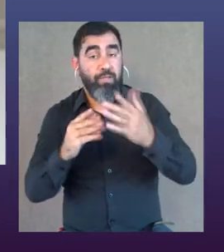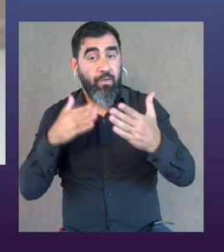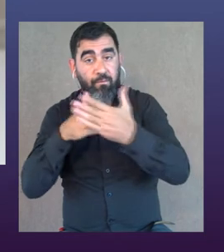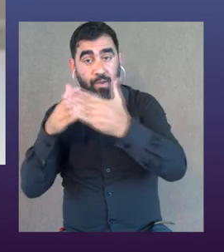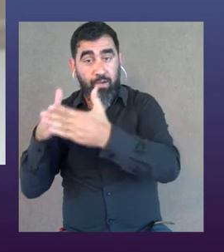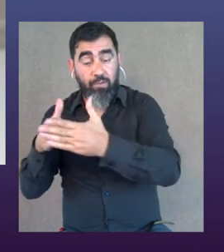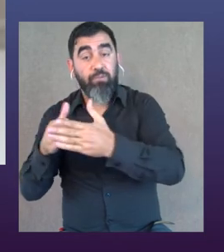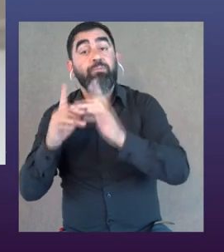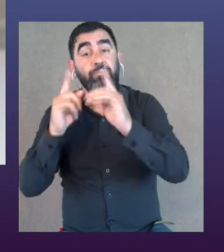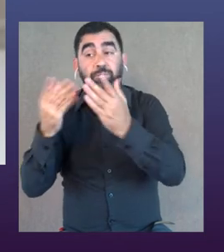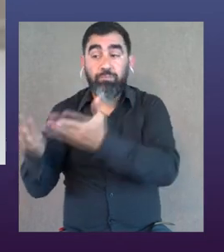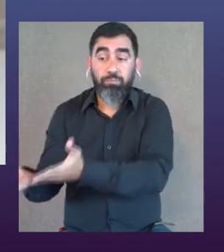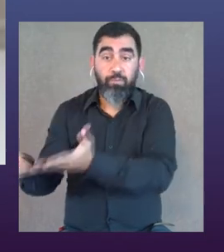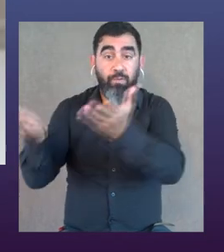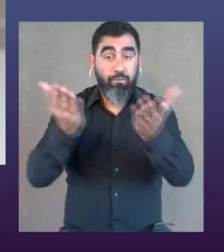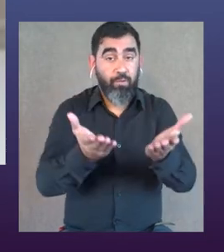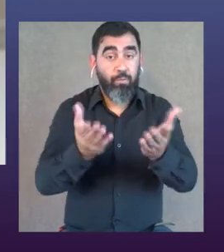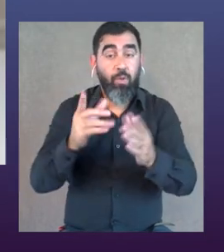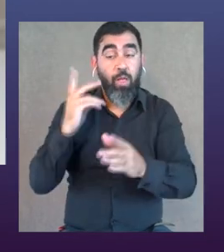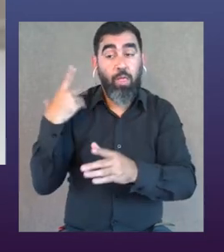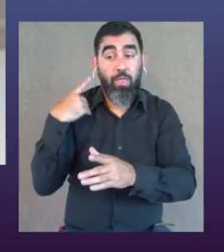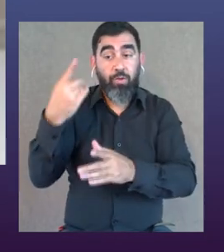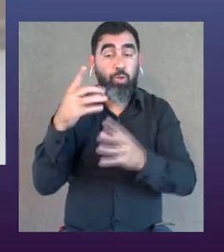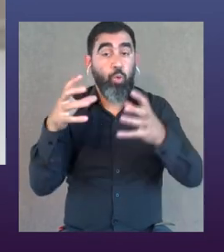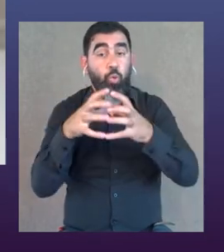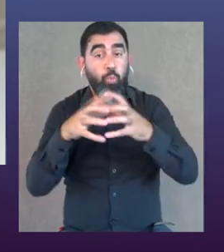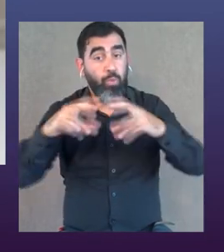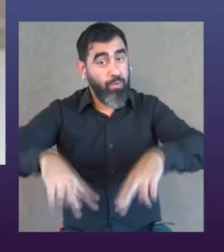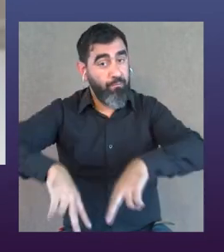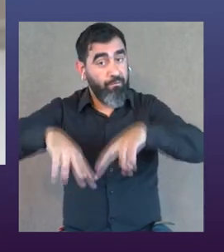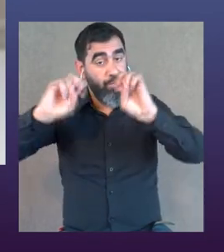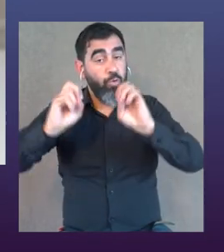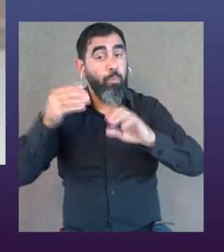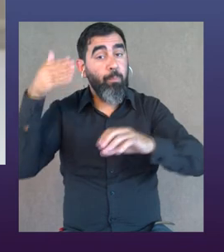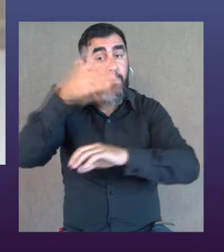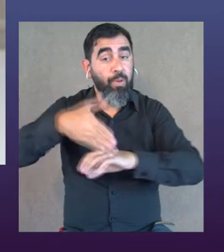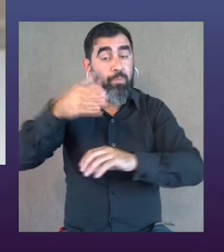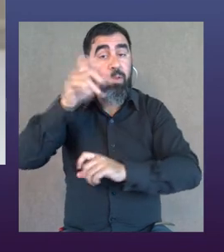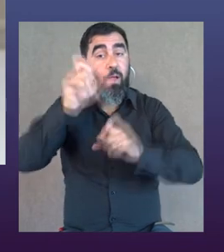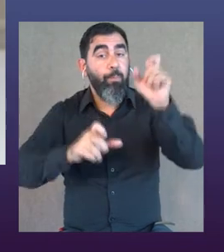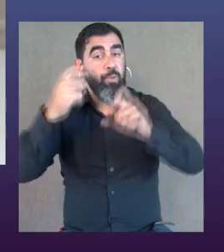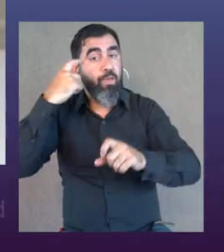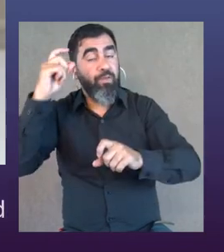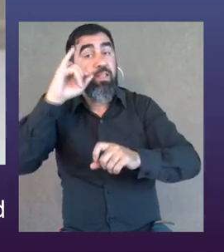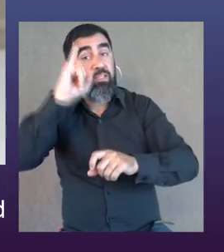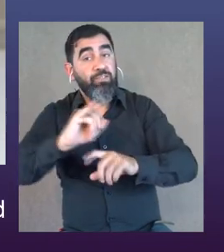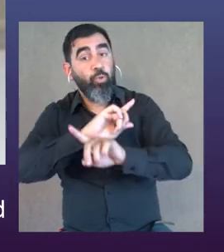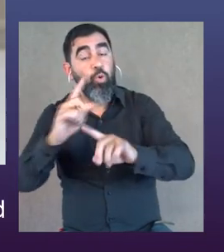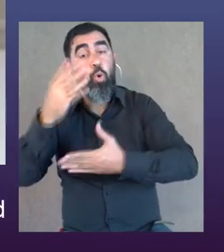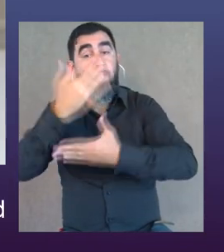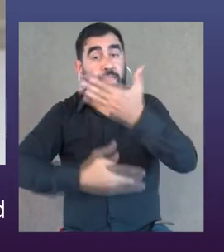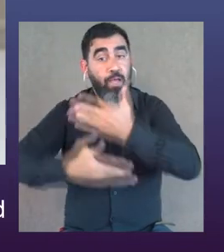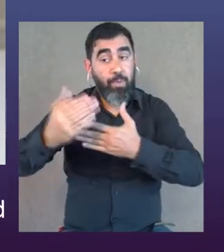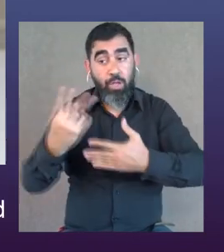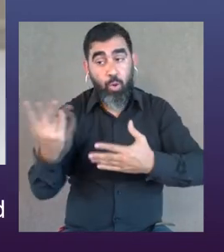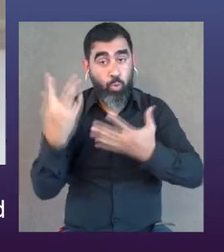por ese miedo, por esas barreras, ¿no? Pues les invitábamos a dirigir grupos de investigación en el que participaban creadores con y